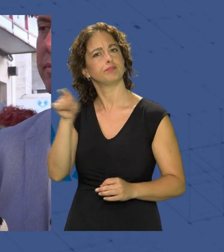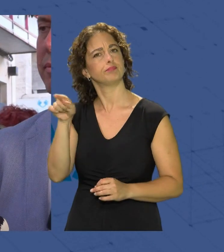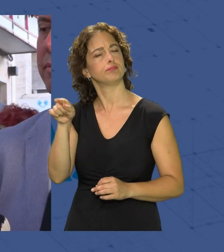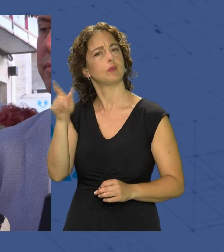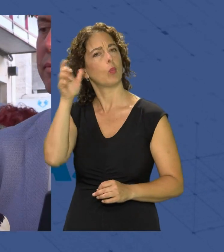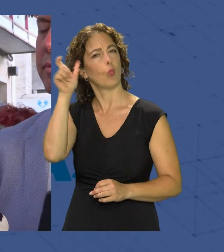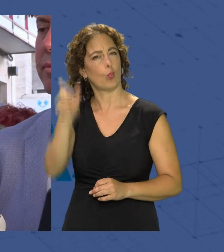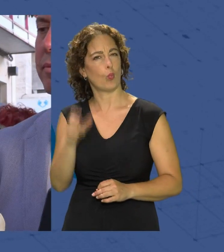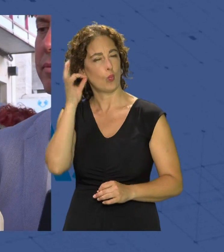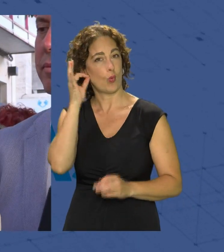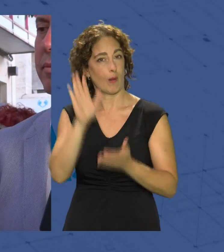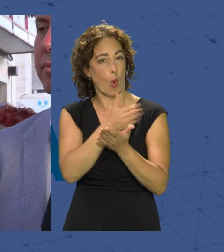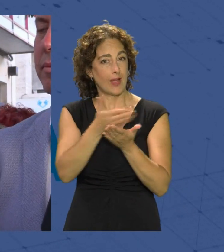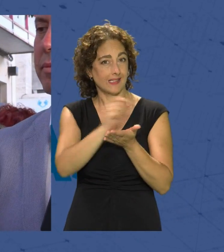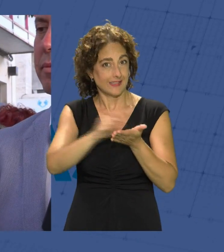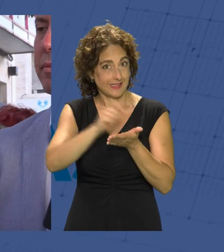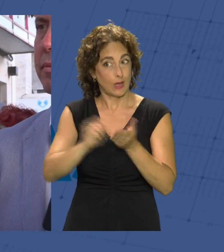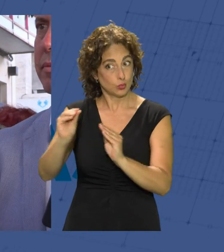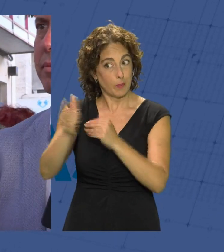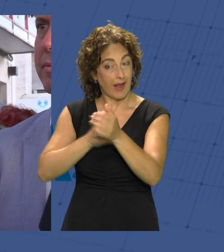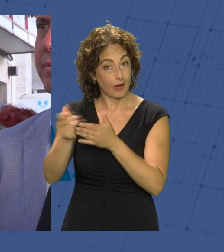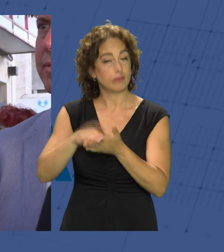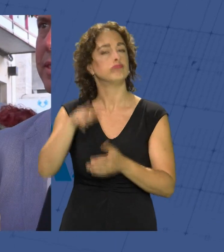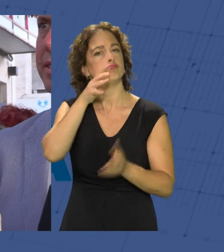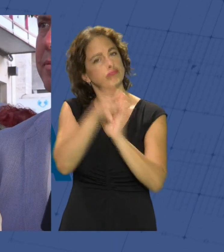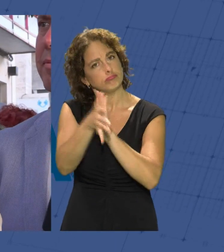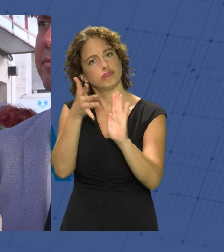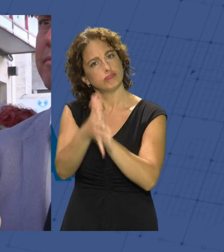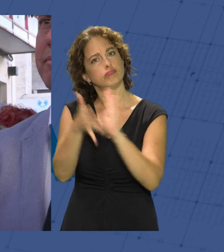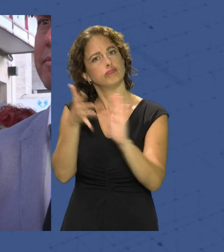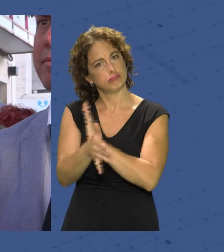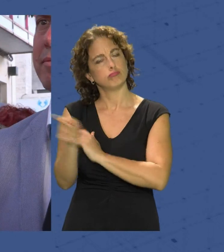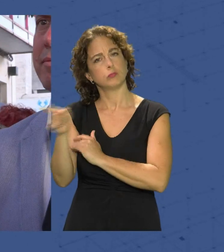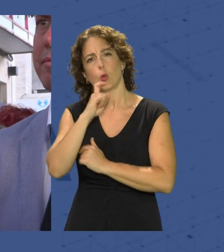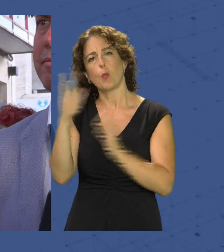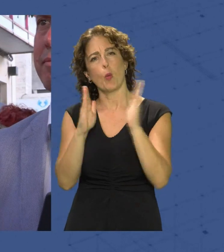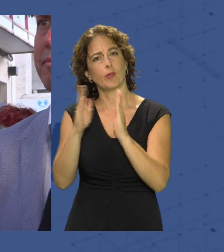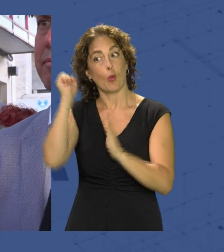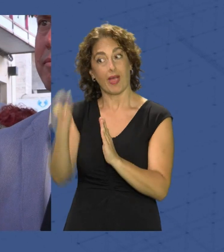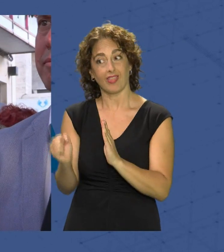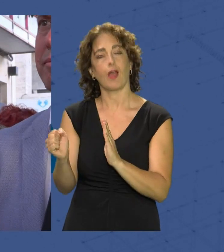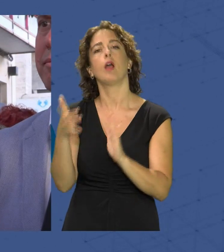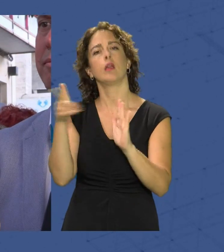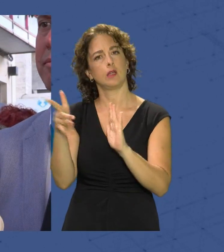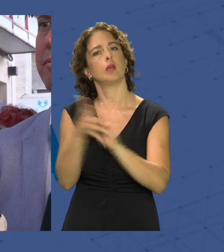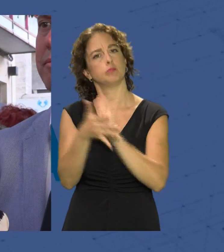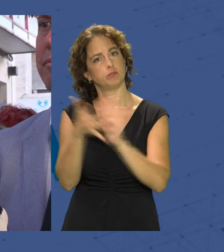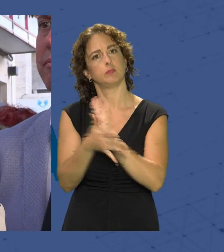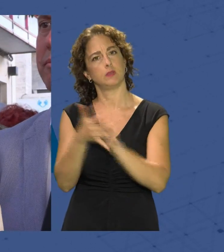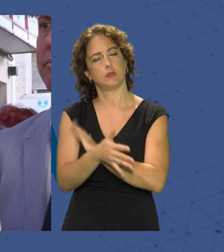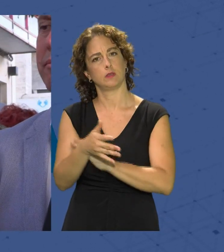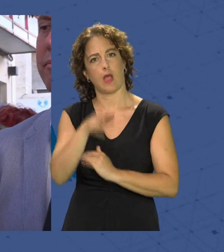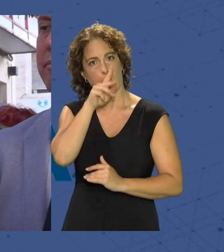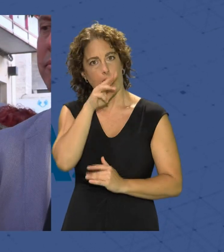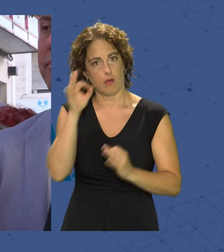del poema que relata su propia el momento que la van a matar